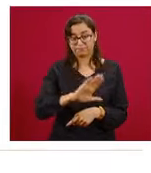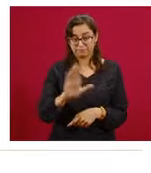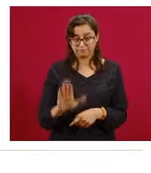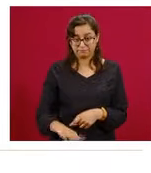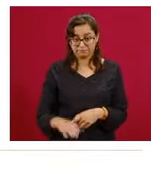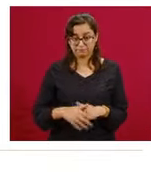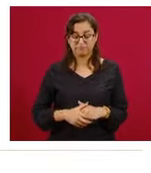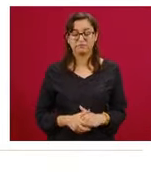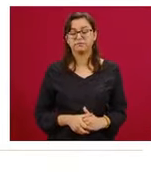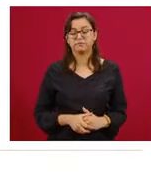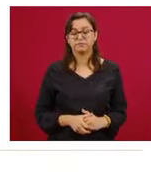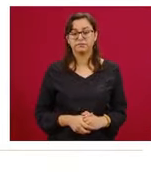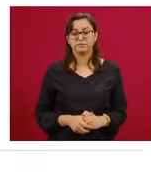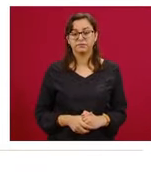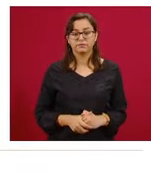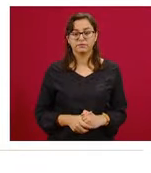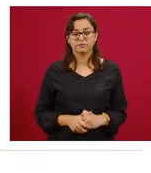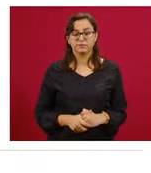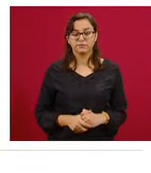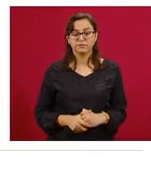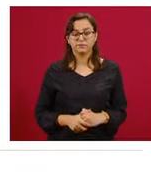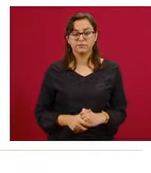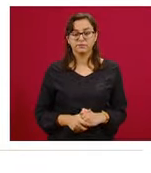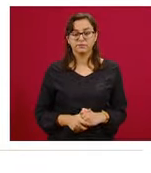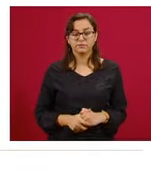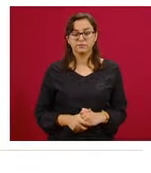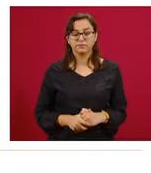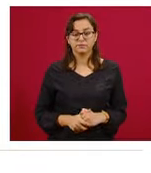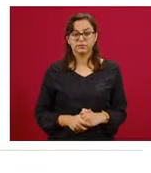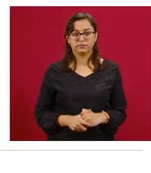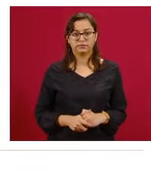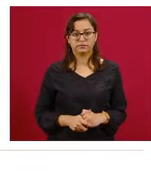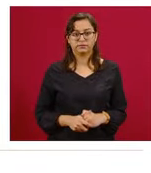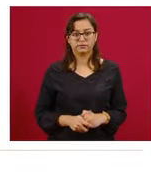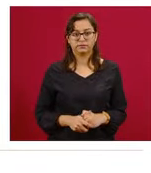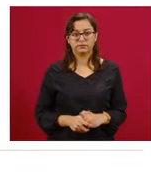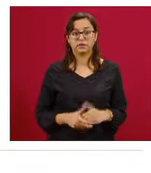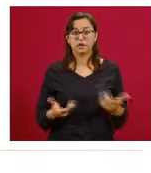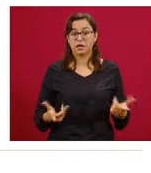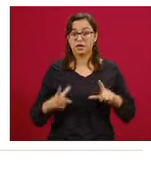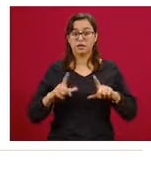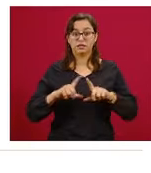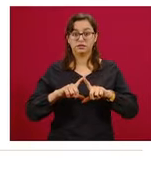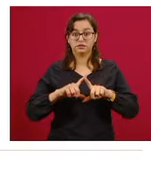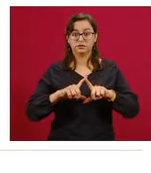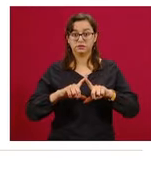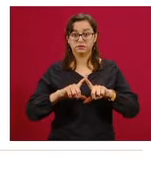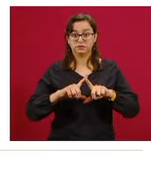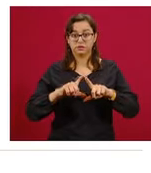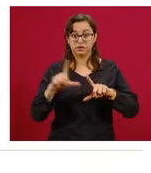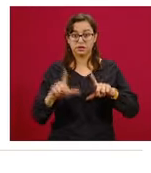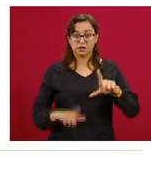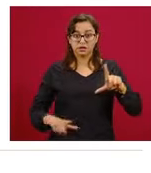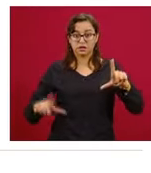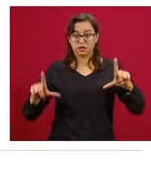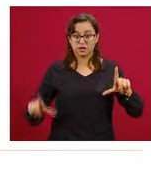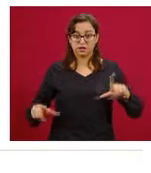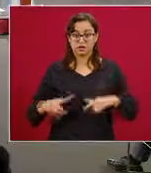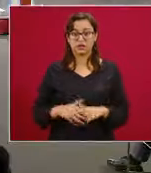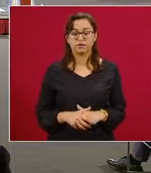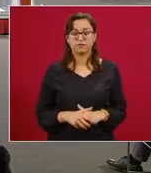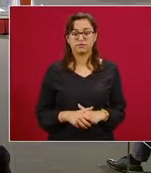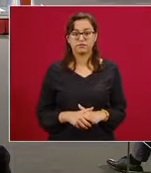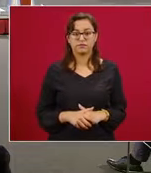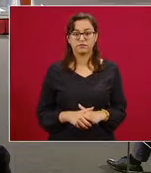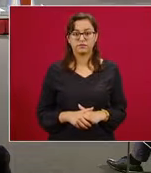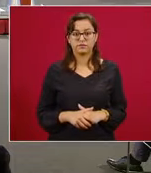personas que han fallecido por COVID-19. Veamos la curva nacional. Uy, si me la regresa, por favor. Solo para ilustrar